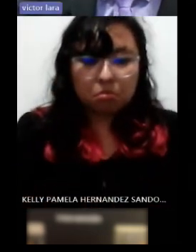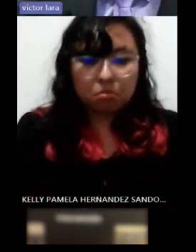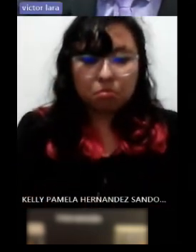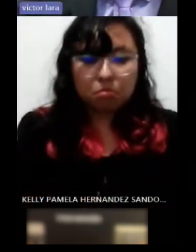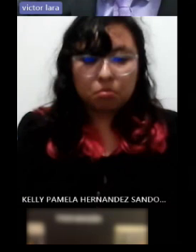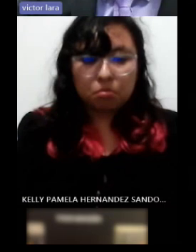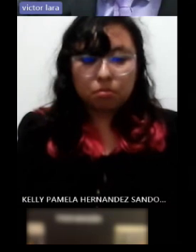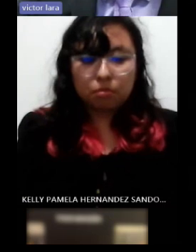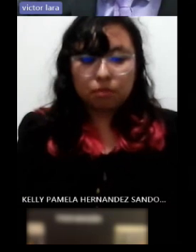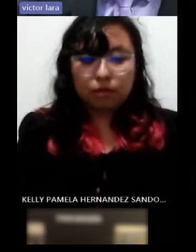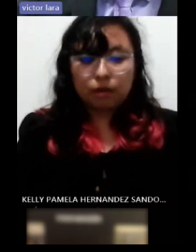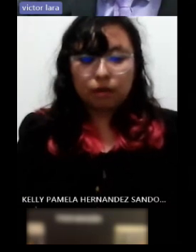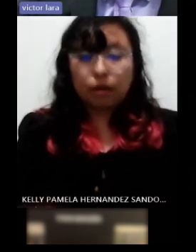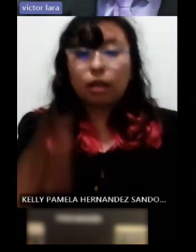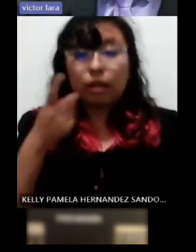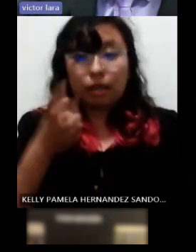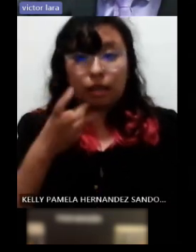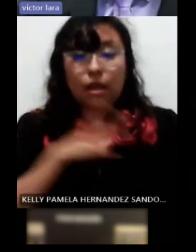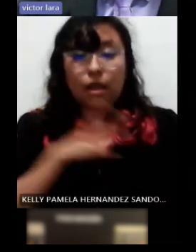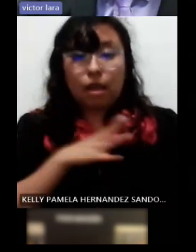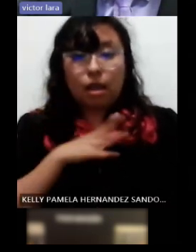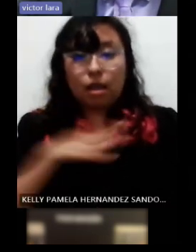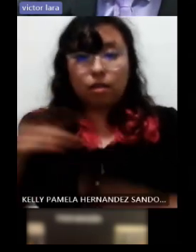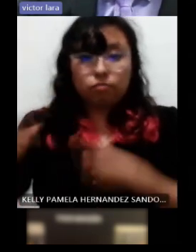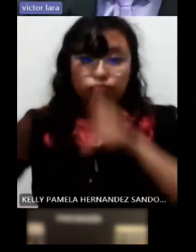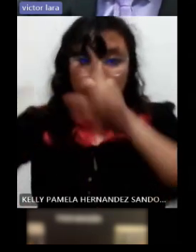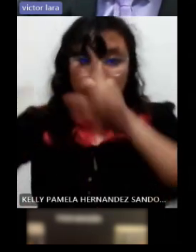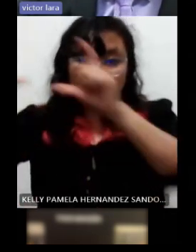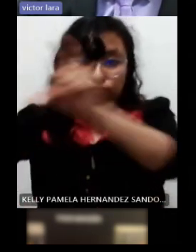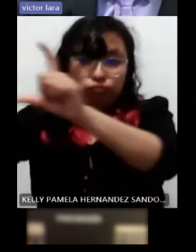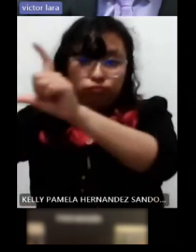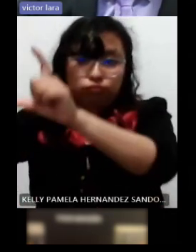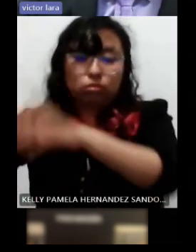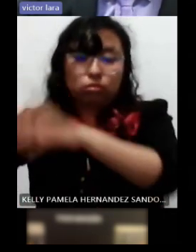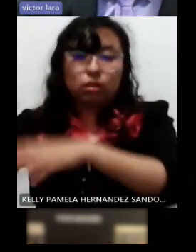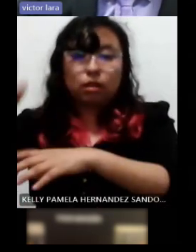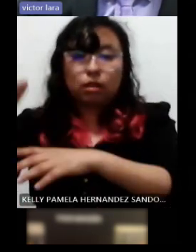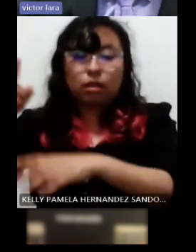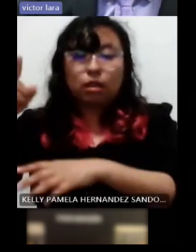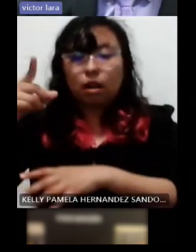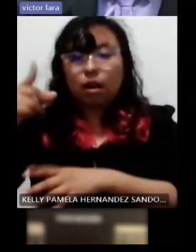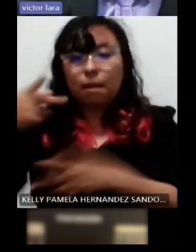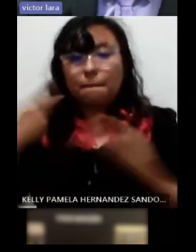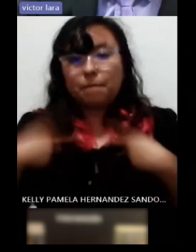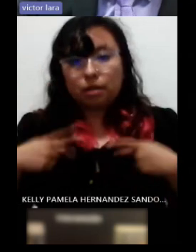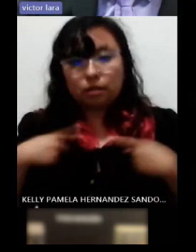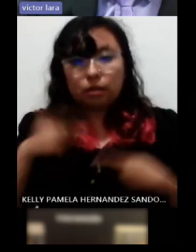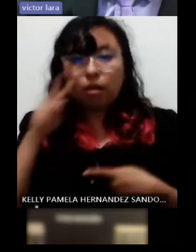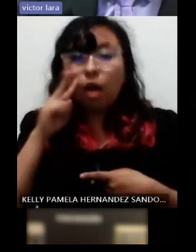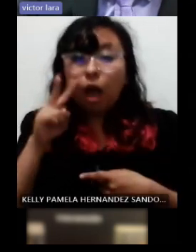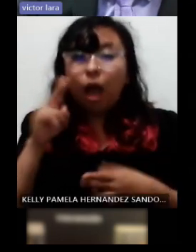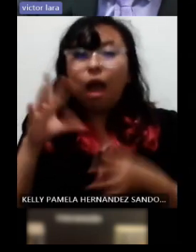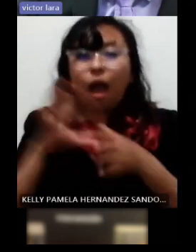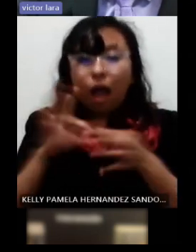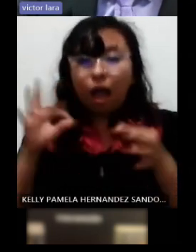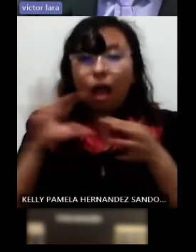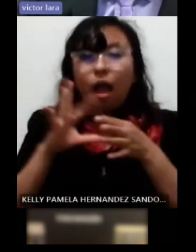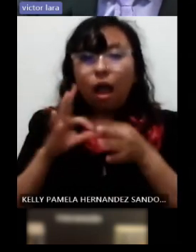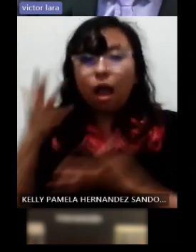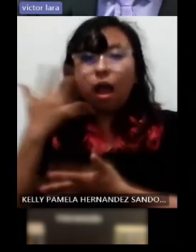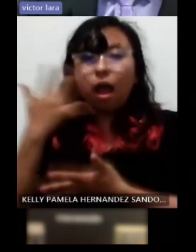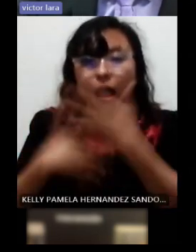que está justamente al costado derecho de la paciente y nos describe perfectamente en lengua de señas mexicana